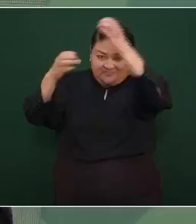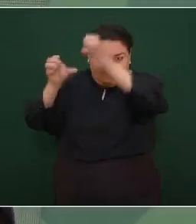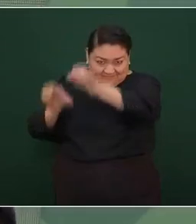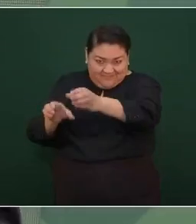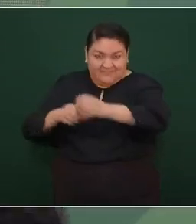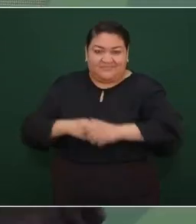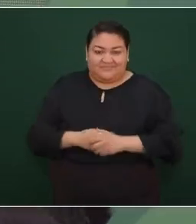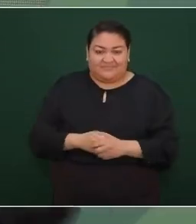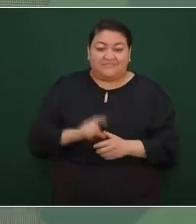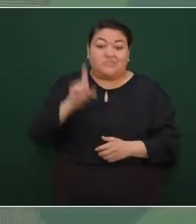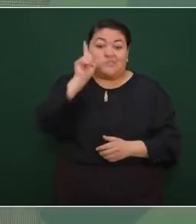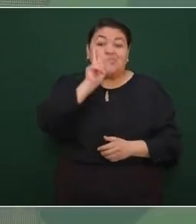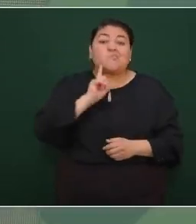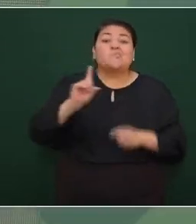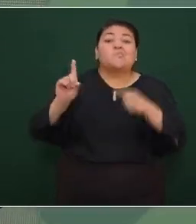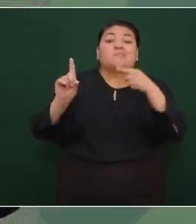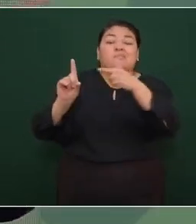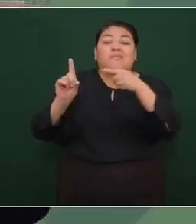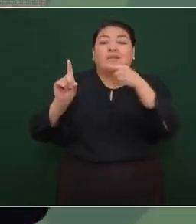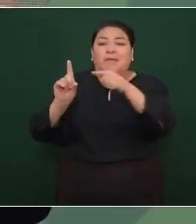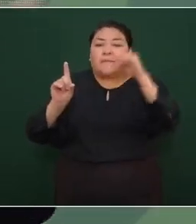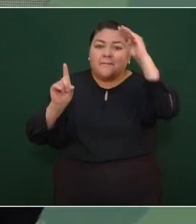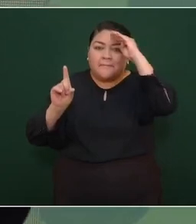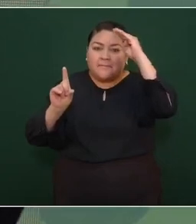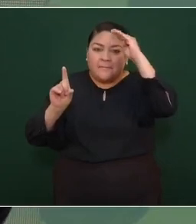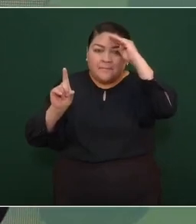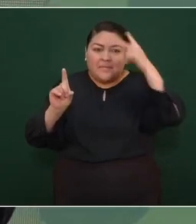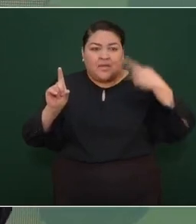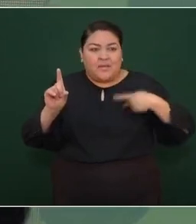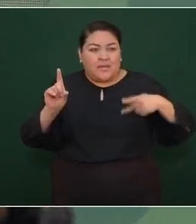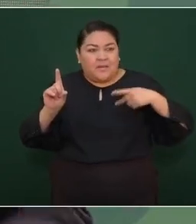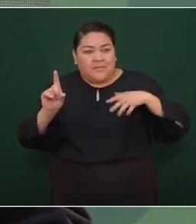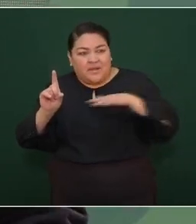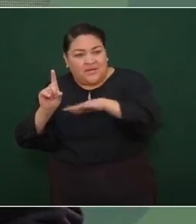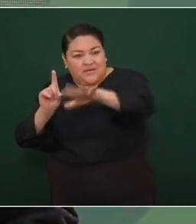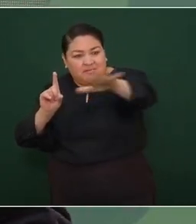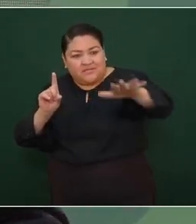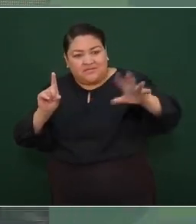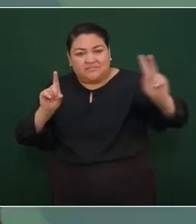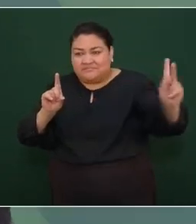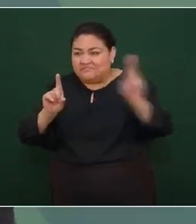que piensa como piensa la mayoría del pueblo